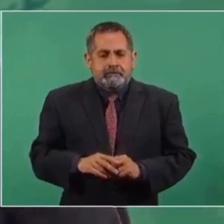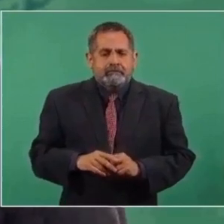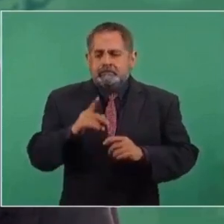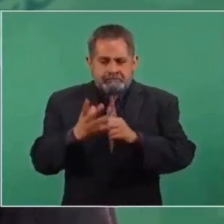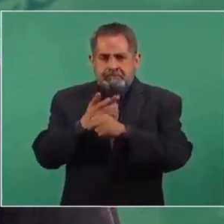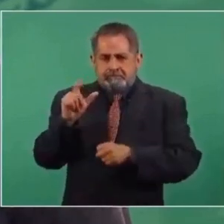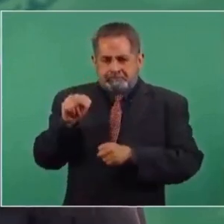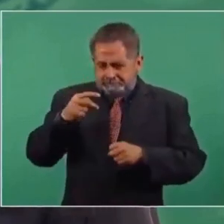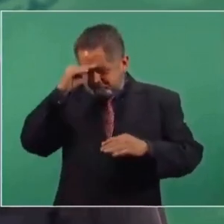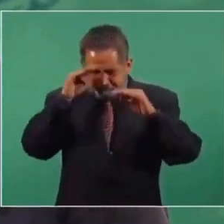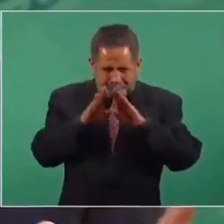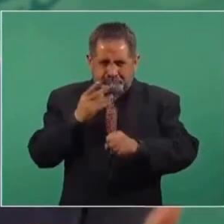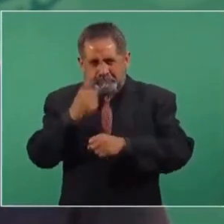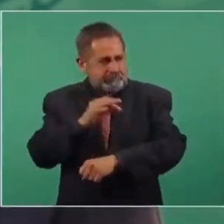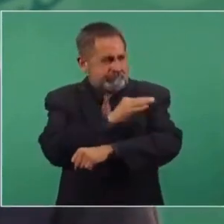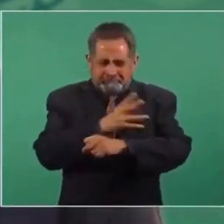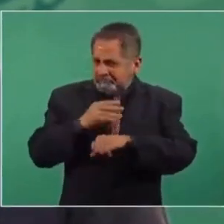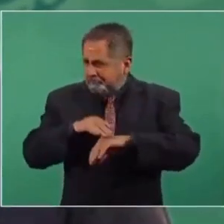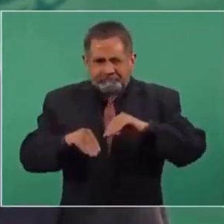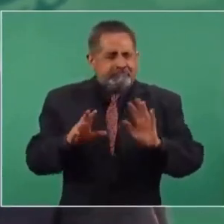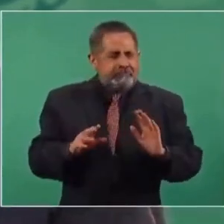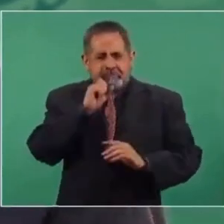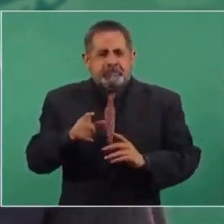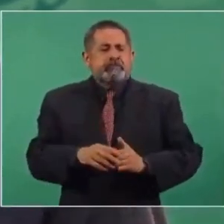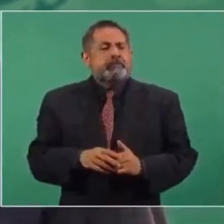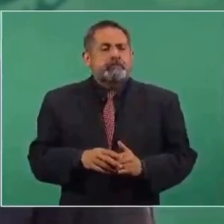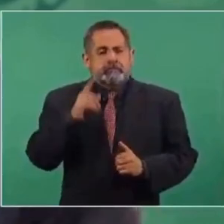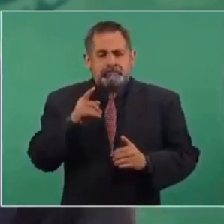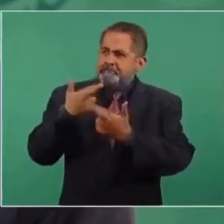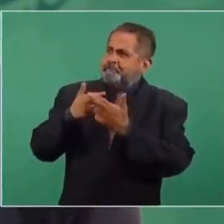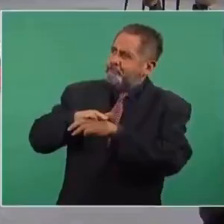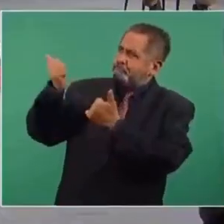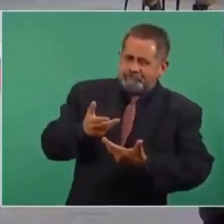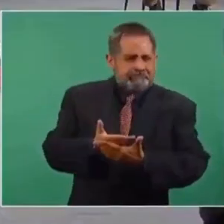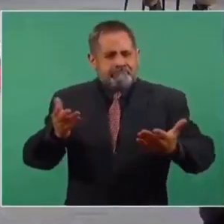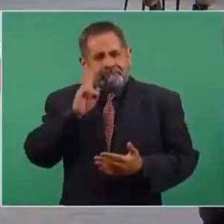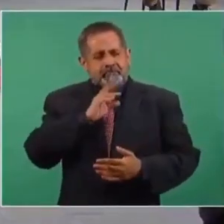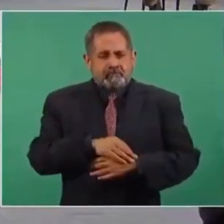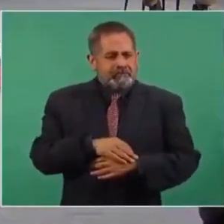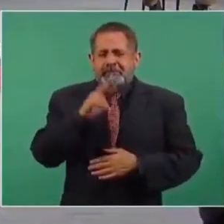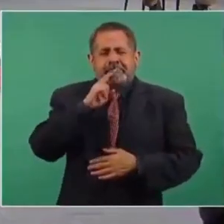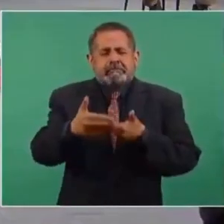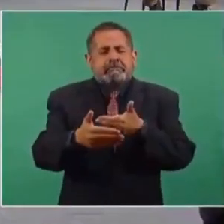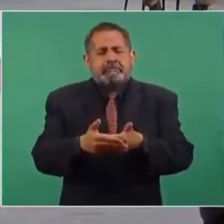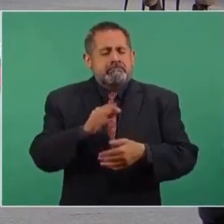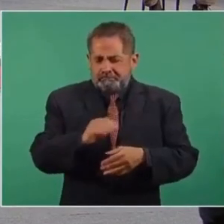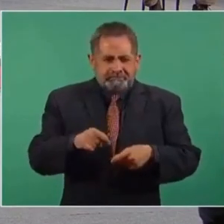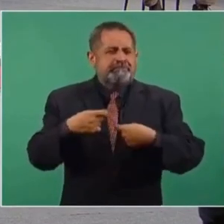Estamos reforzando el plan, no sólo de vacunación, sino de abasto de las vacunas. Y pronto vamos a dar